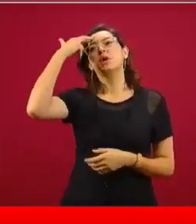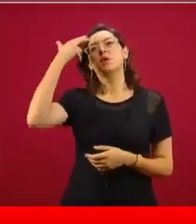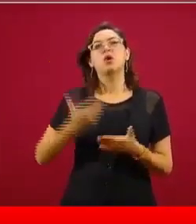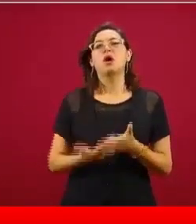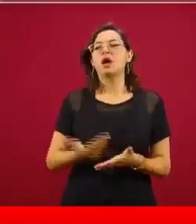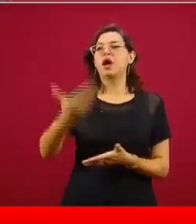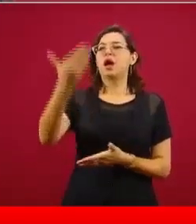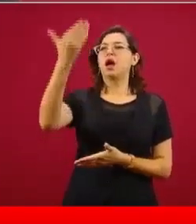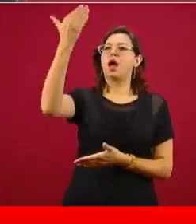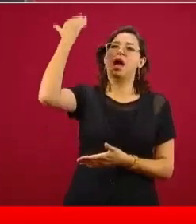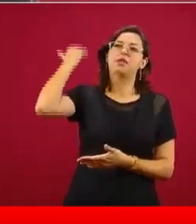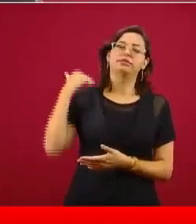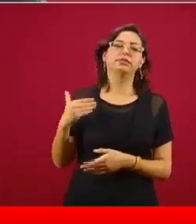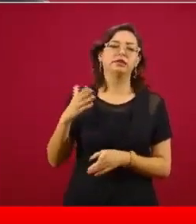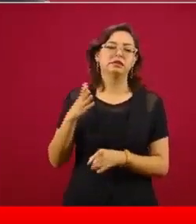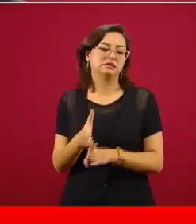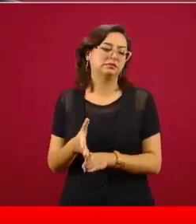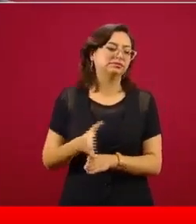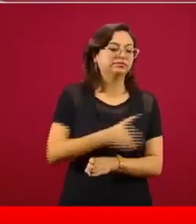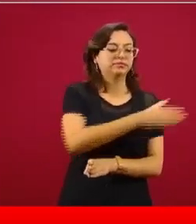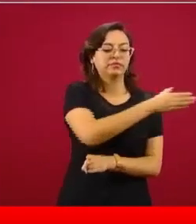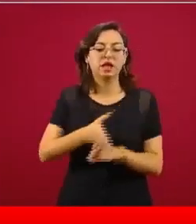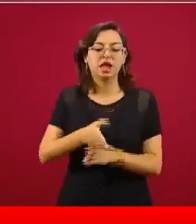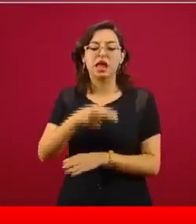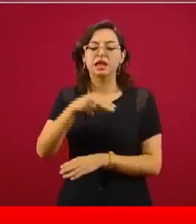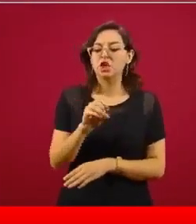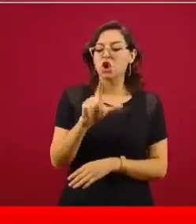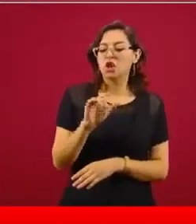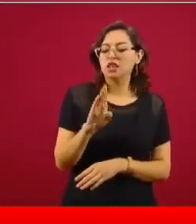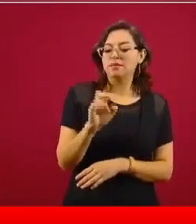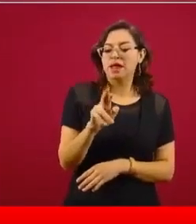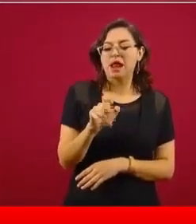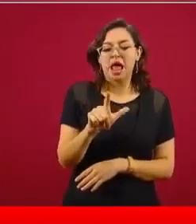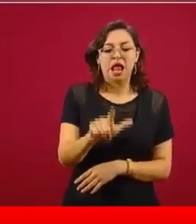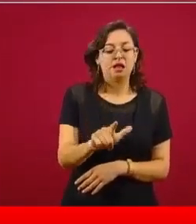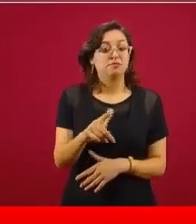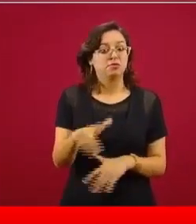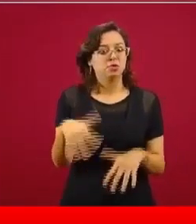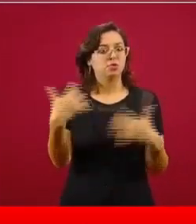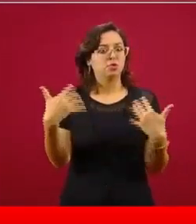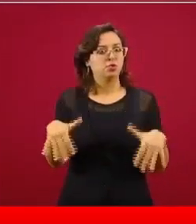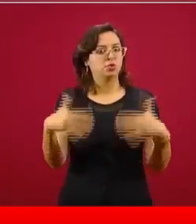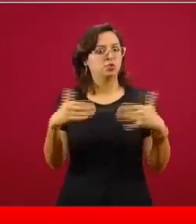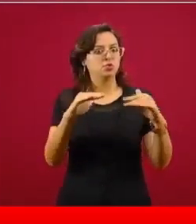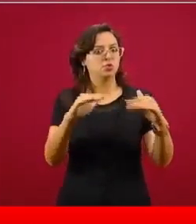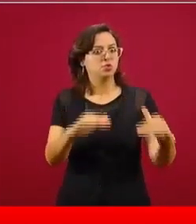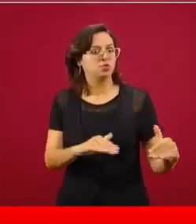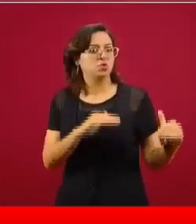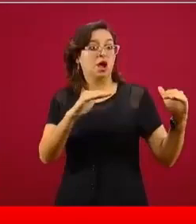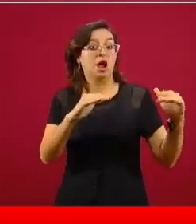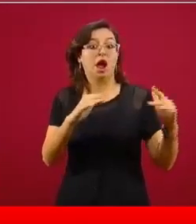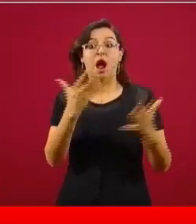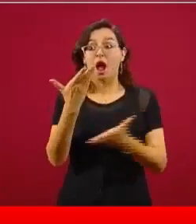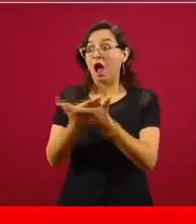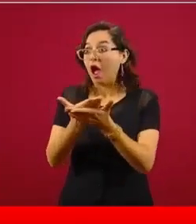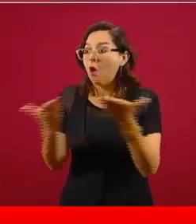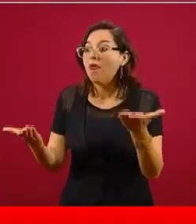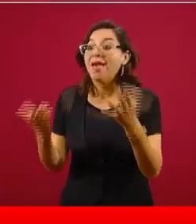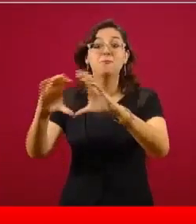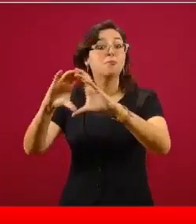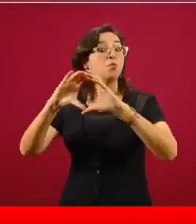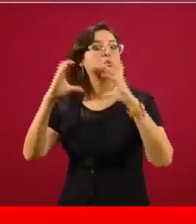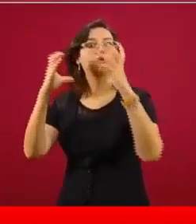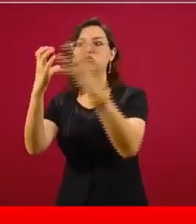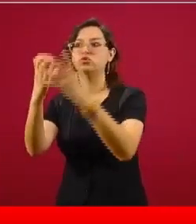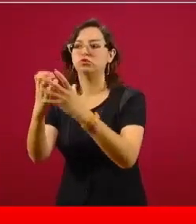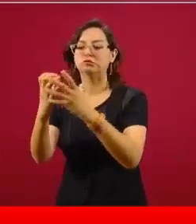en crisis a nivel mundial, me acuerdo que todo lo